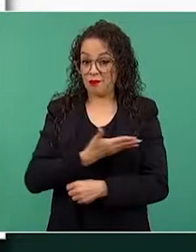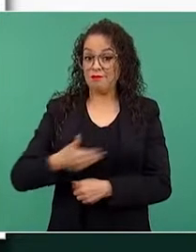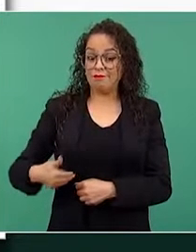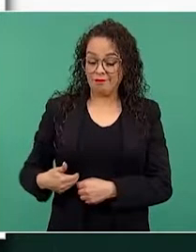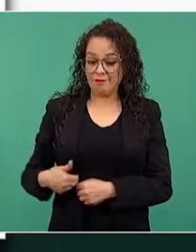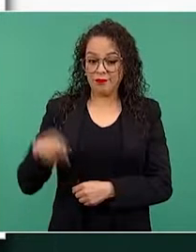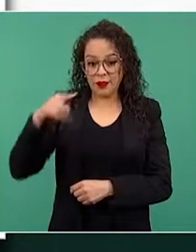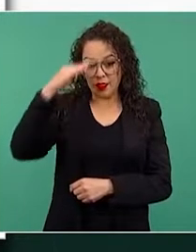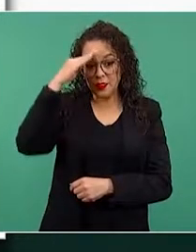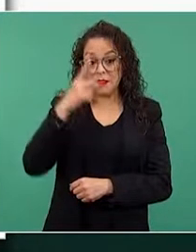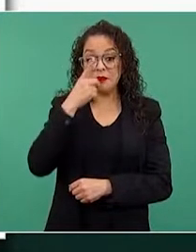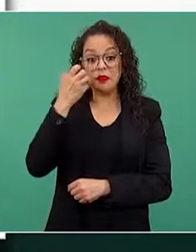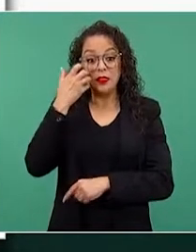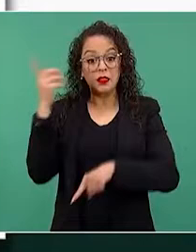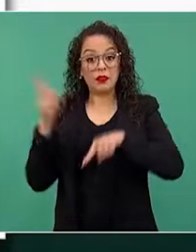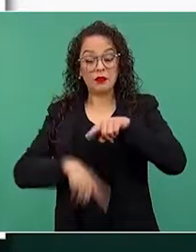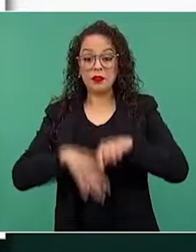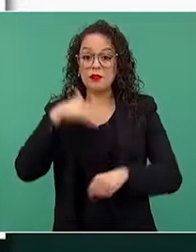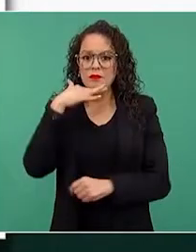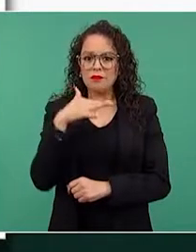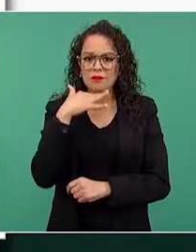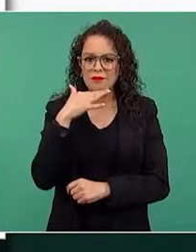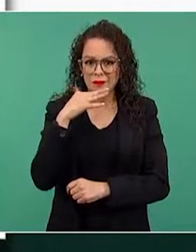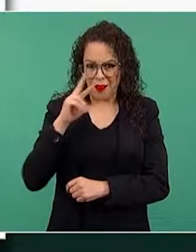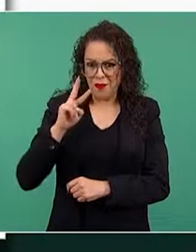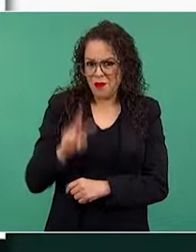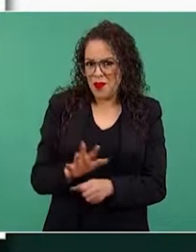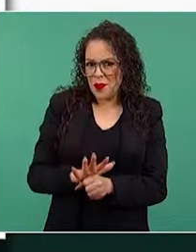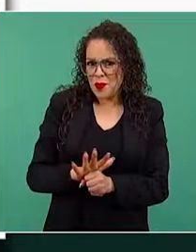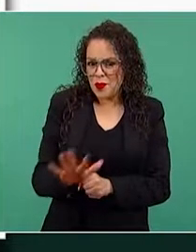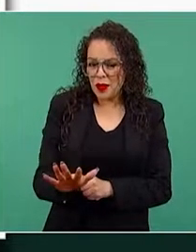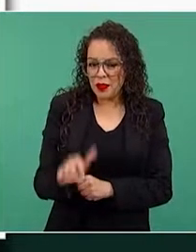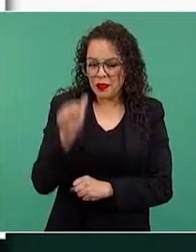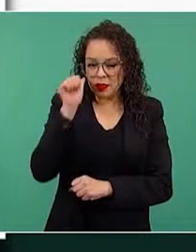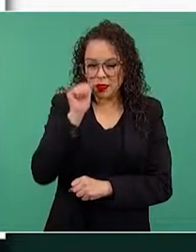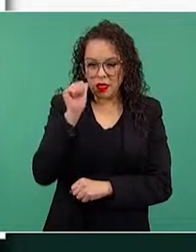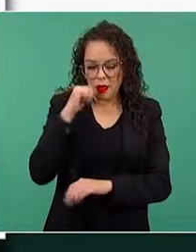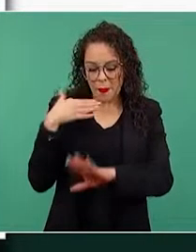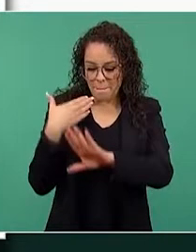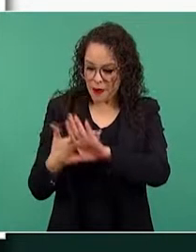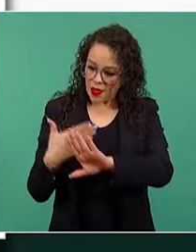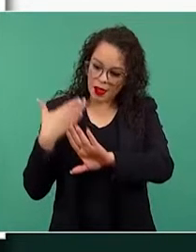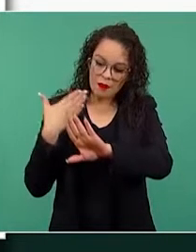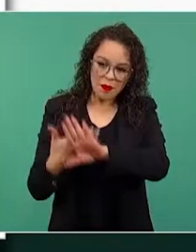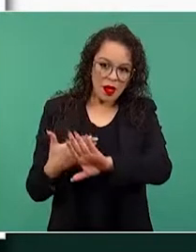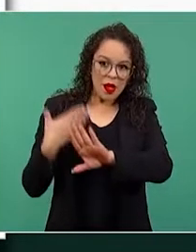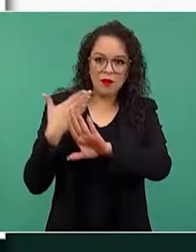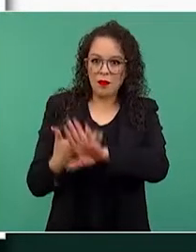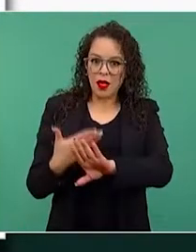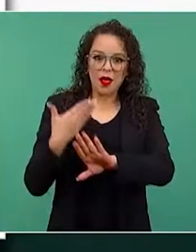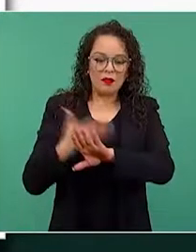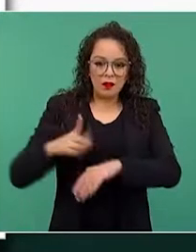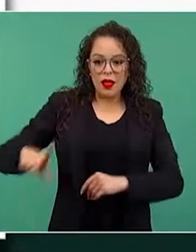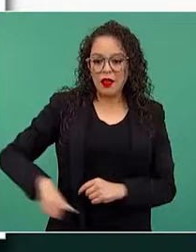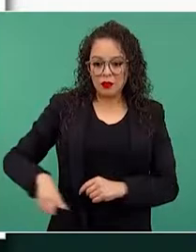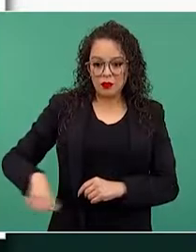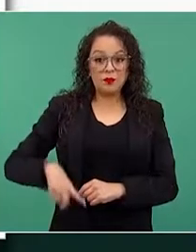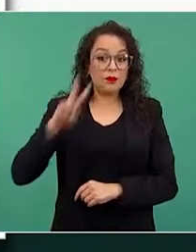de combatir la corrupción, en realidad se dedica a atacar permanentemente al gobierno. Aquí otros ejemplos.